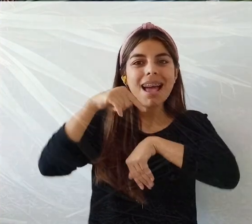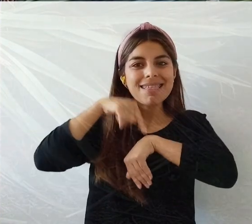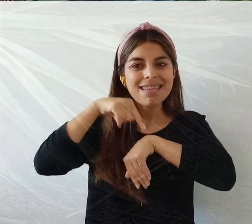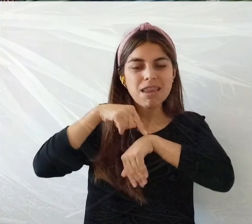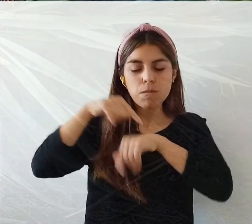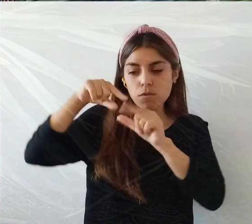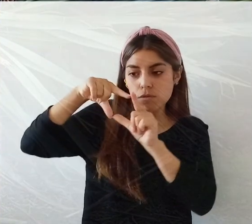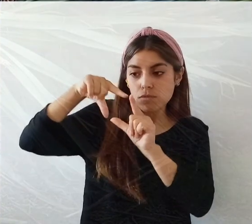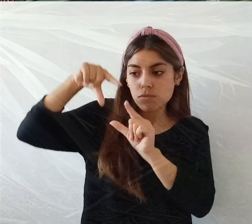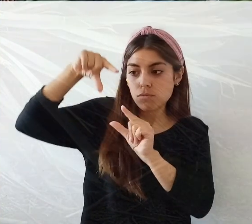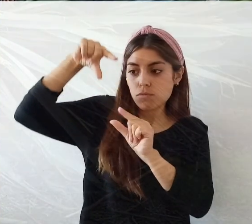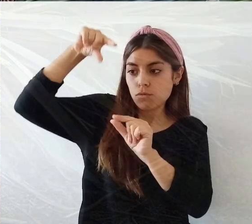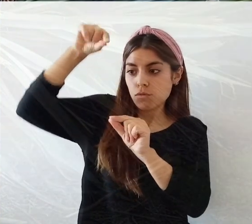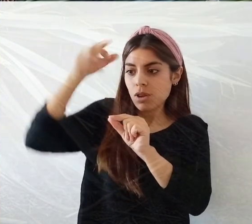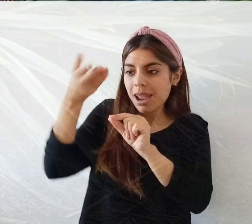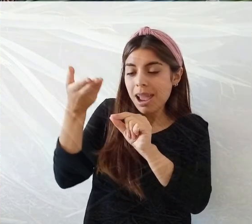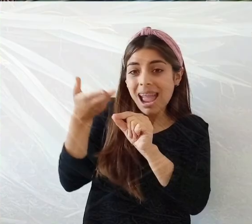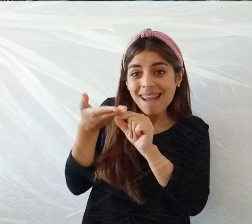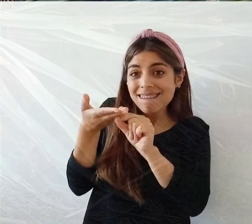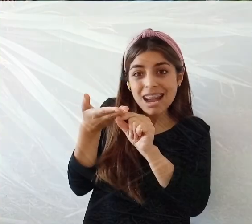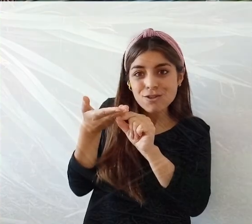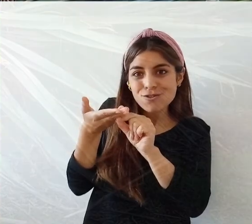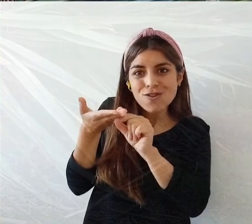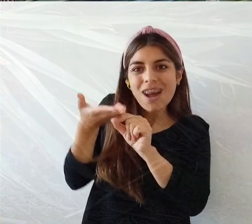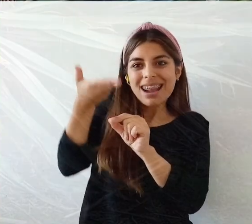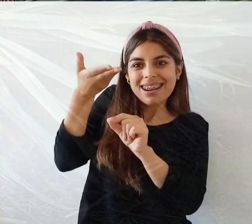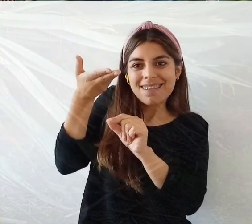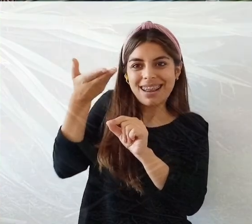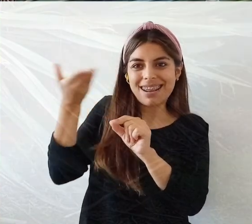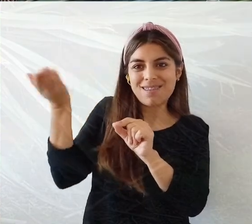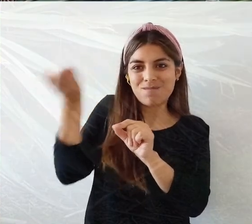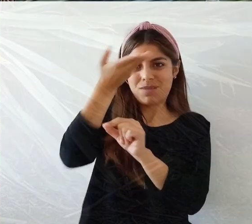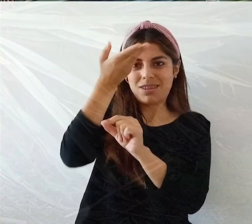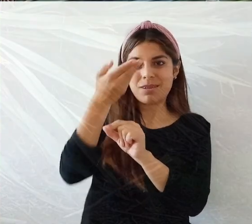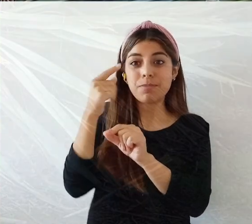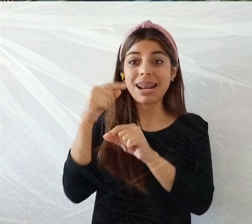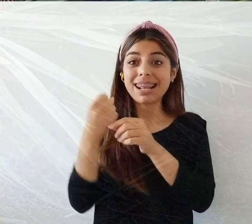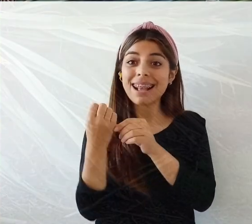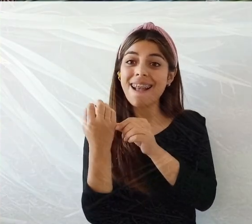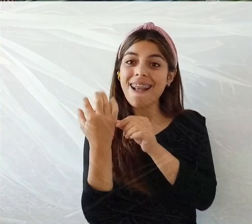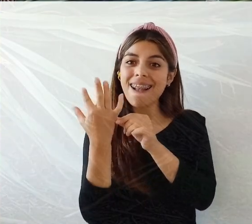para no romper el que vienen haciendo. Ah. Para que no se pierda la mata de manila. ya.